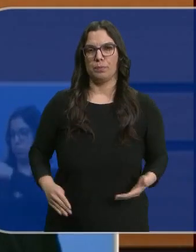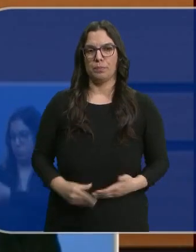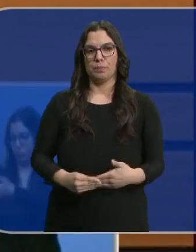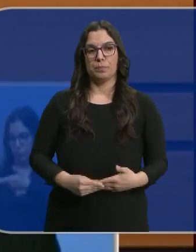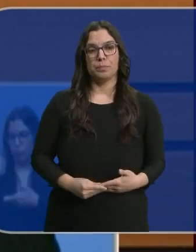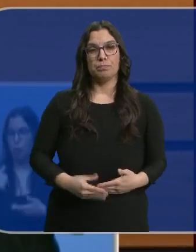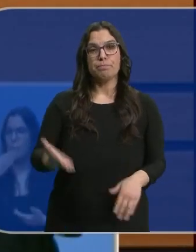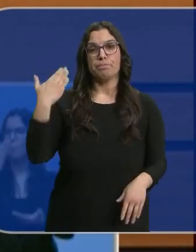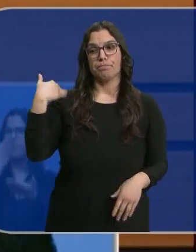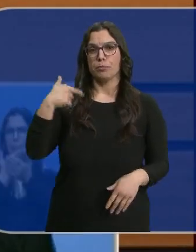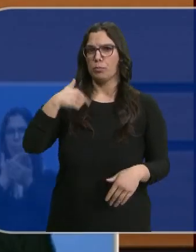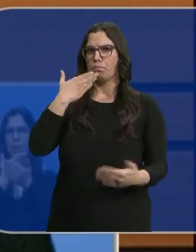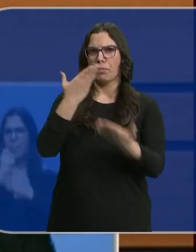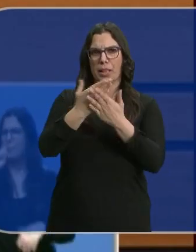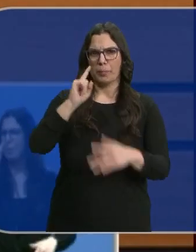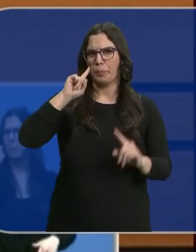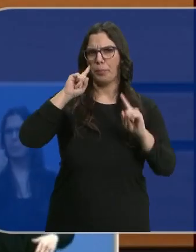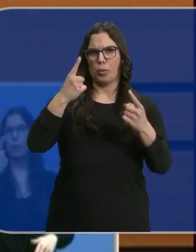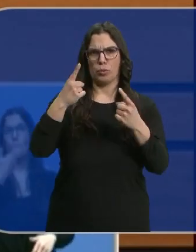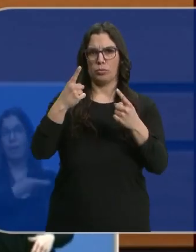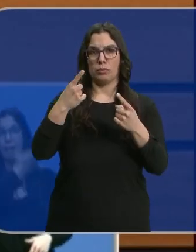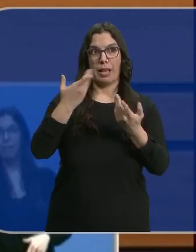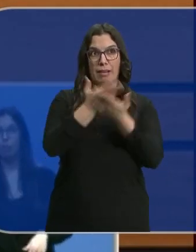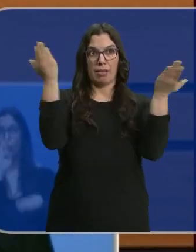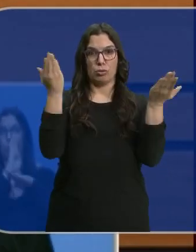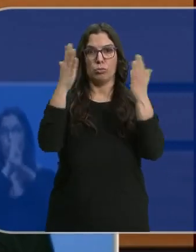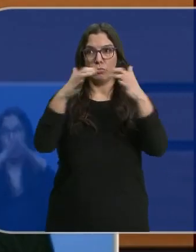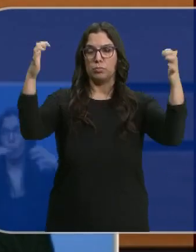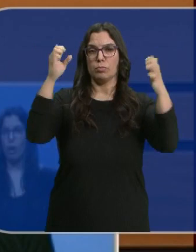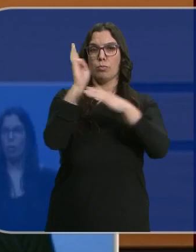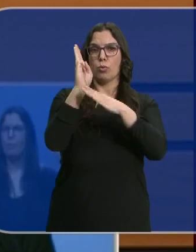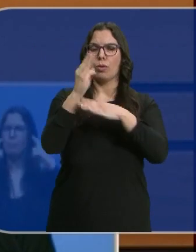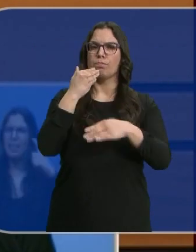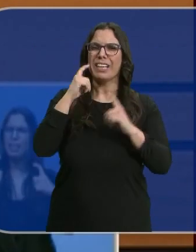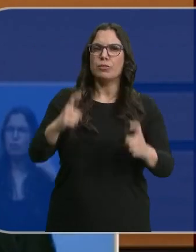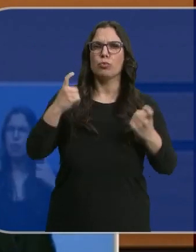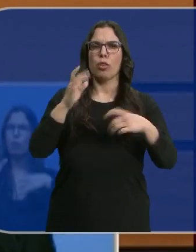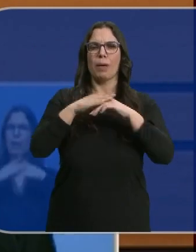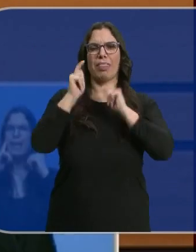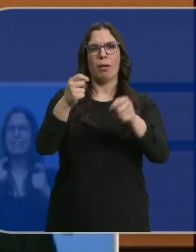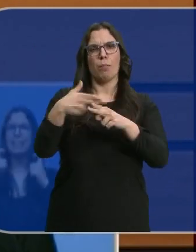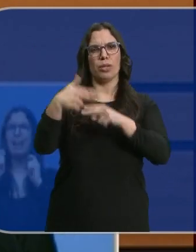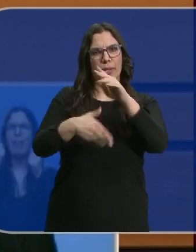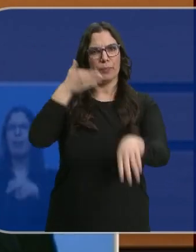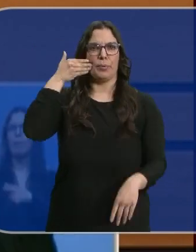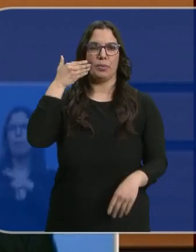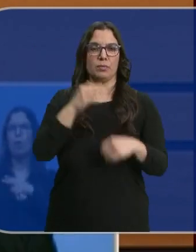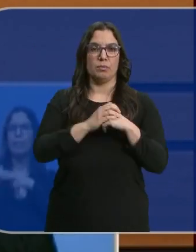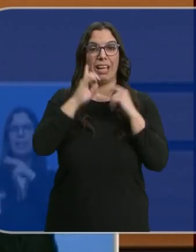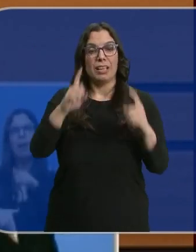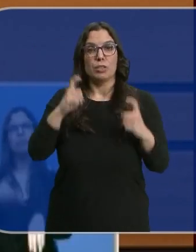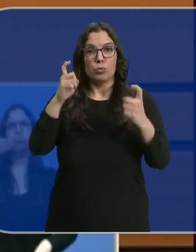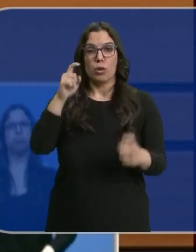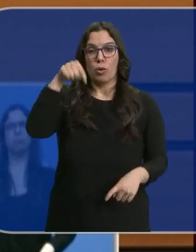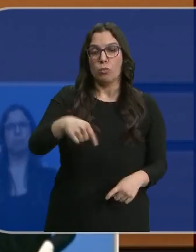Solicité desde el primer momento del resto de procuradores un esfuerzo por dignificar la política. Un esfuerzo que